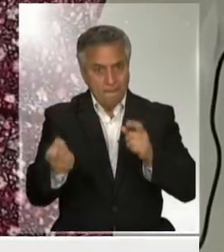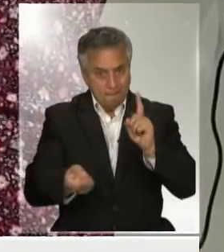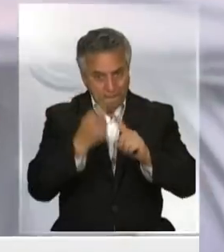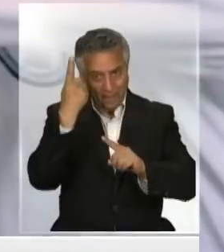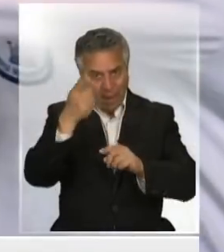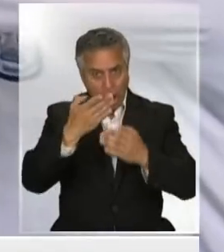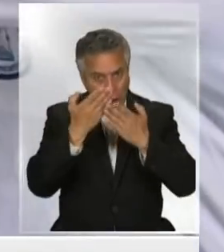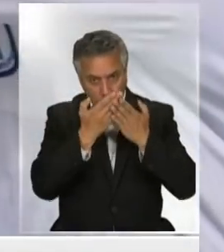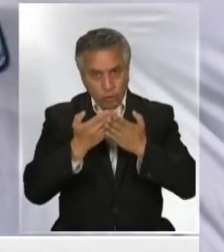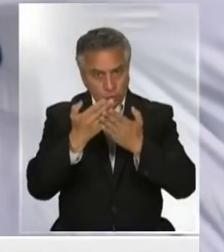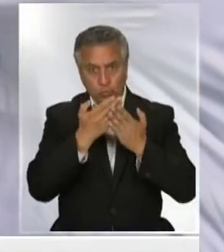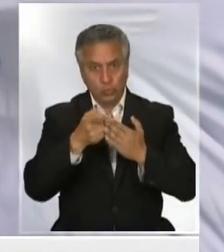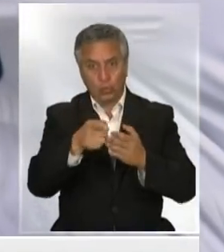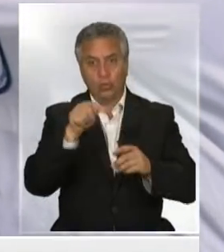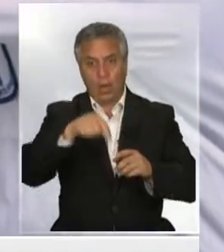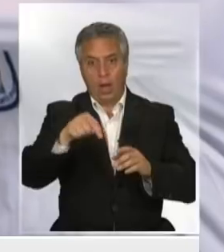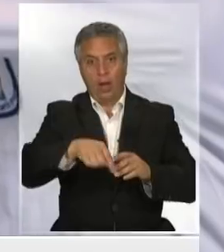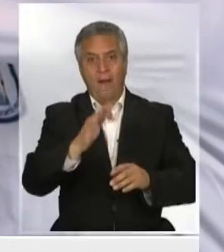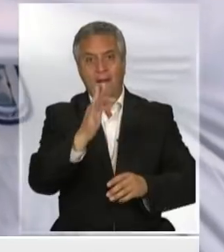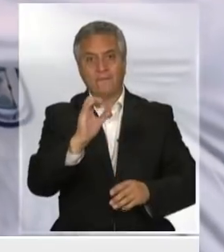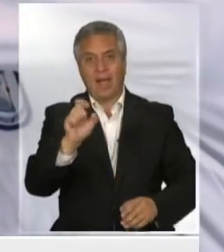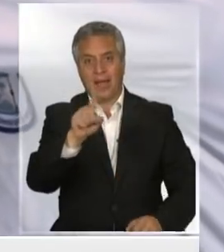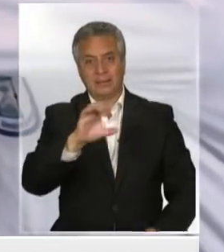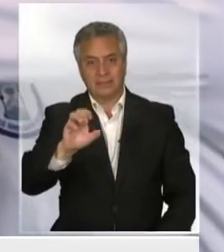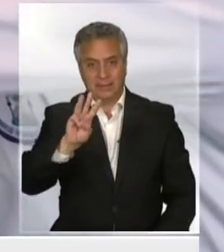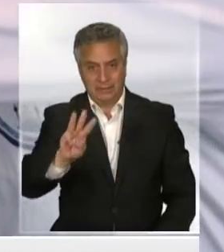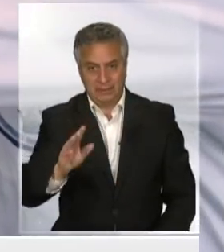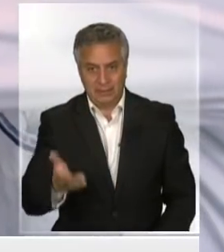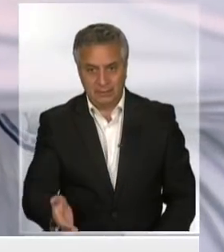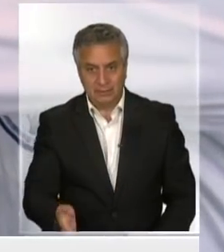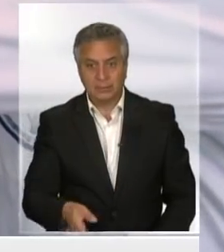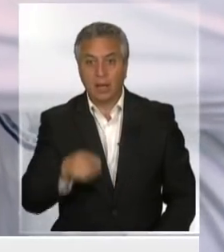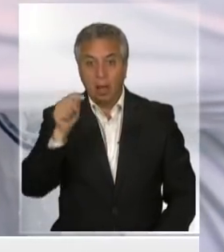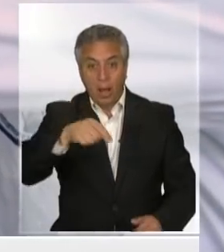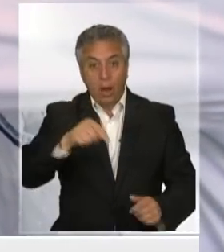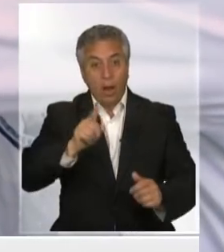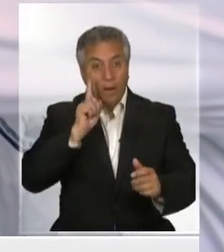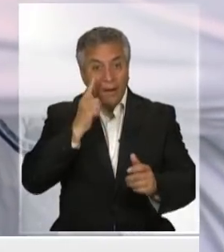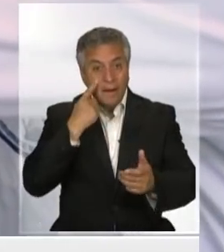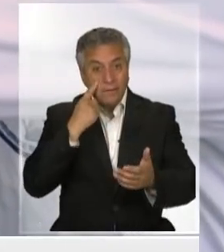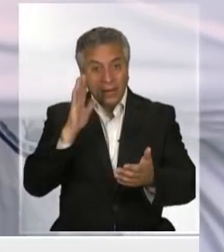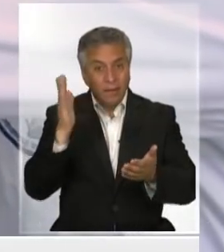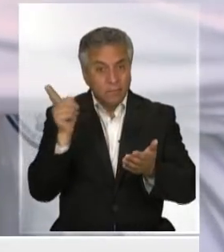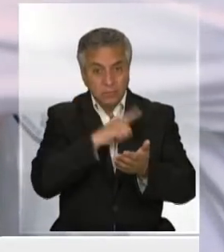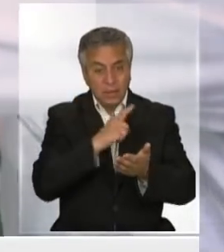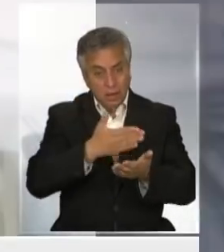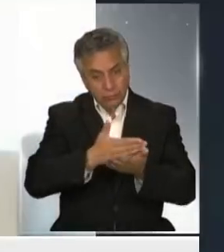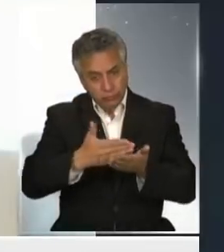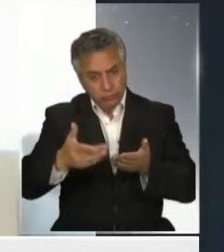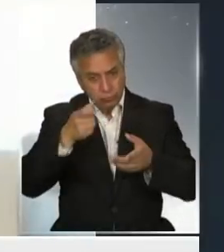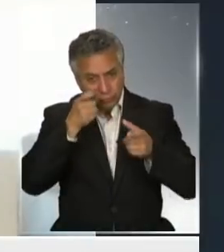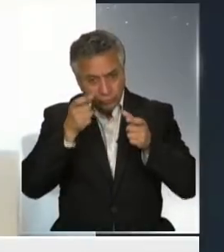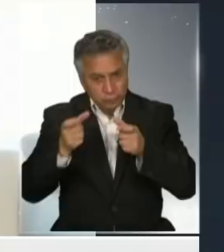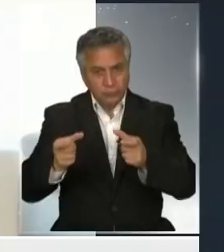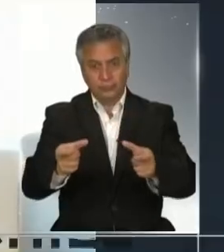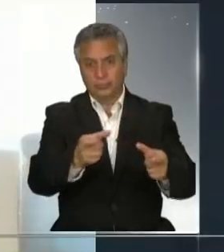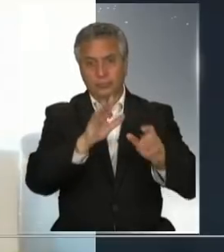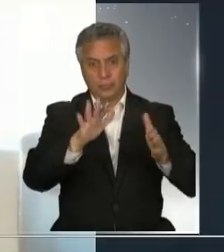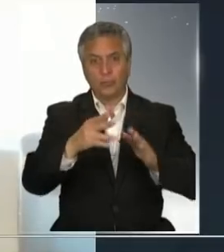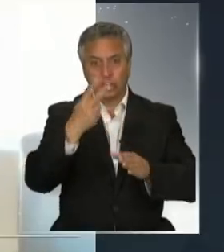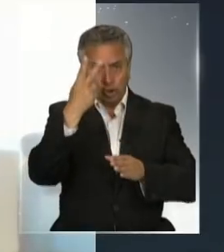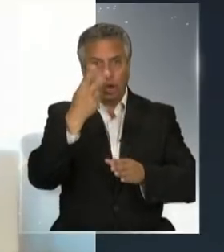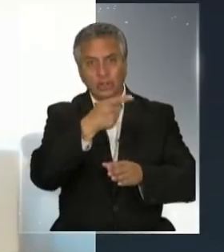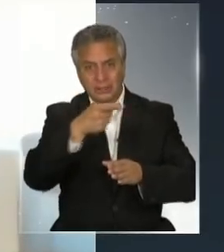estudios de la fase 3. Para el reporte final de eficacia estamos esperando monitorearlos por dos semanas